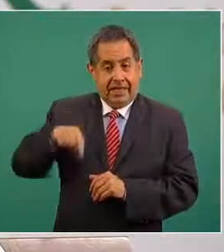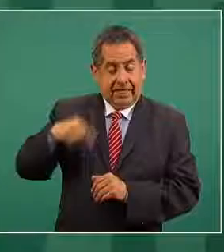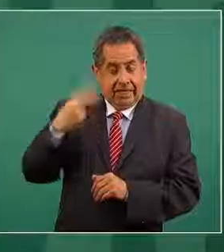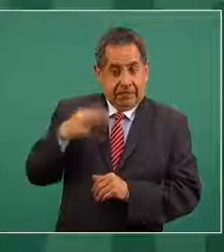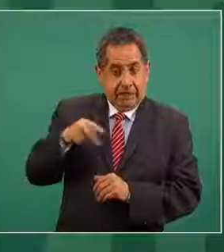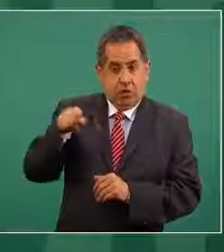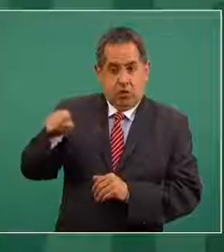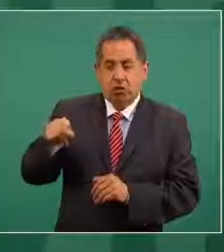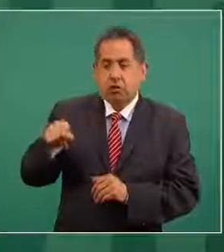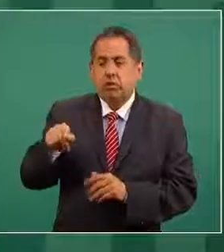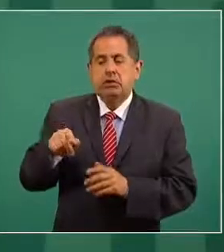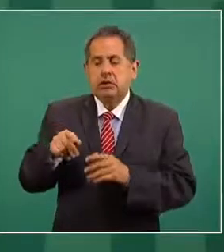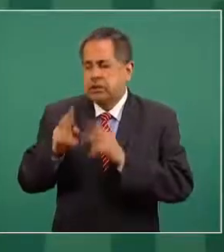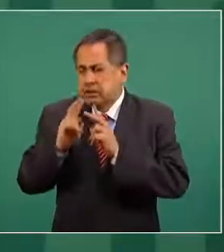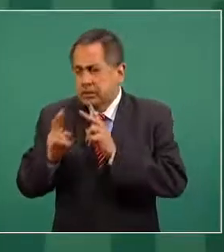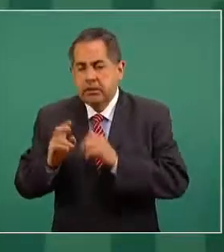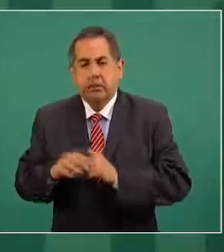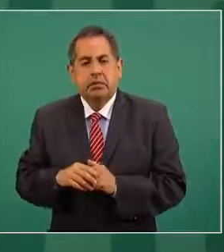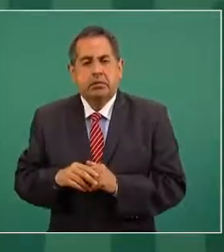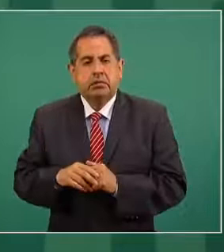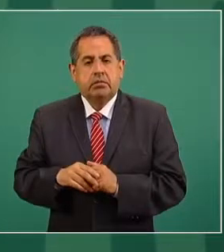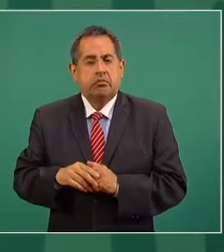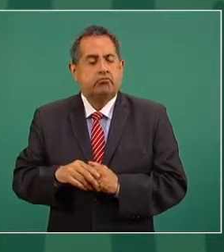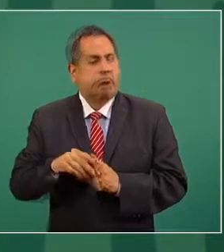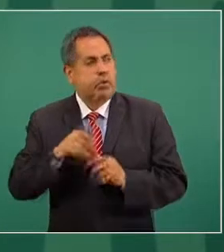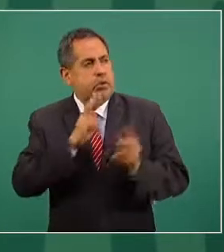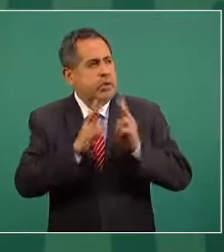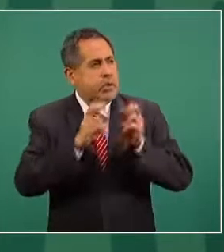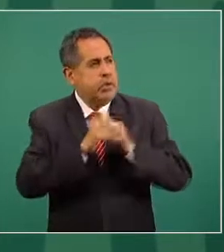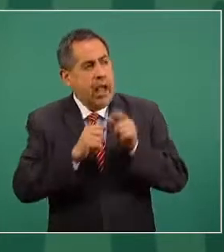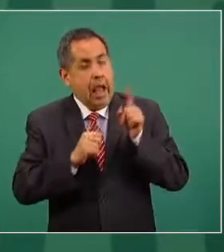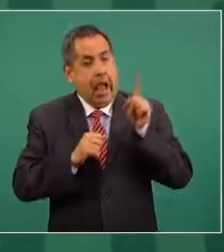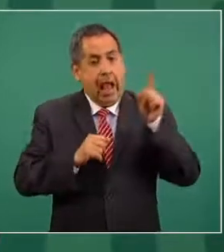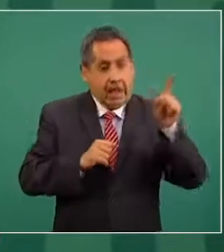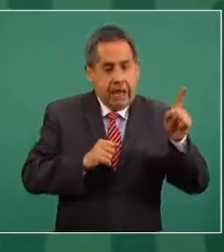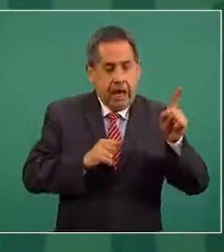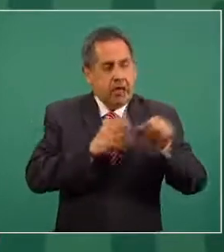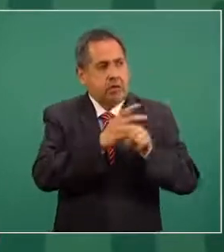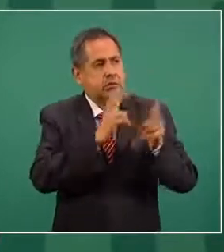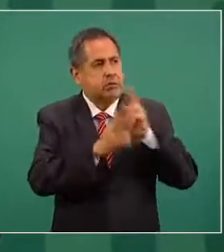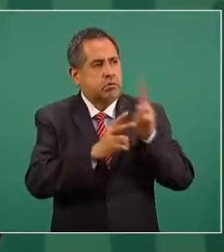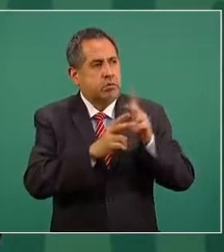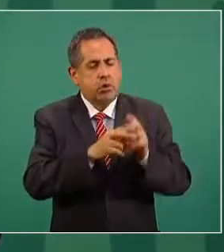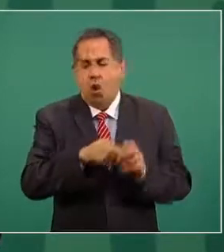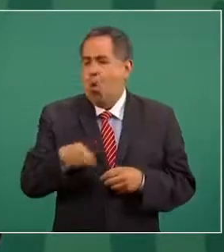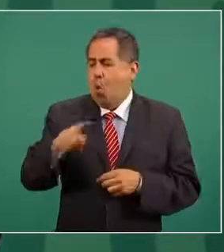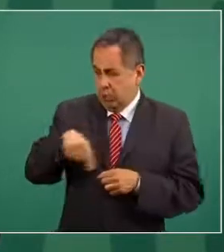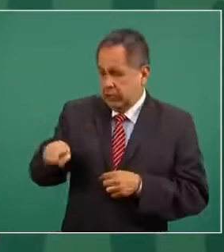a Cienfuegos a México para que ustedes hagan la investigación y hagan el proceso